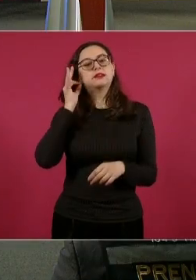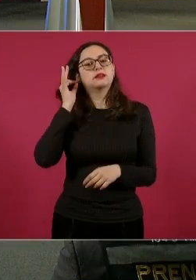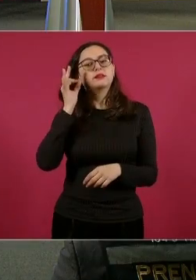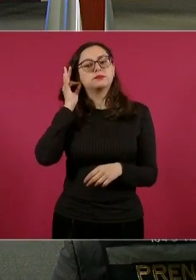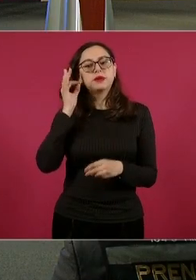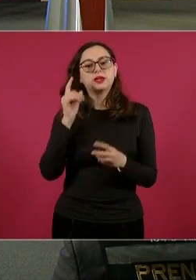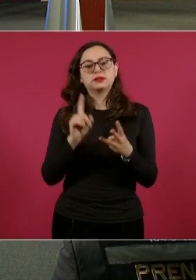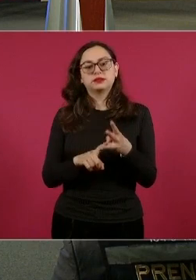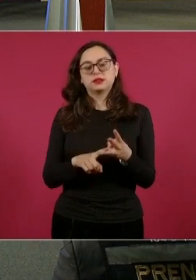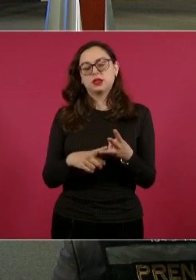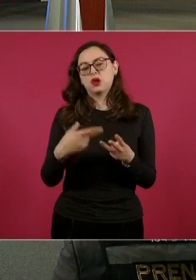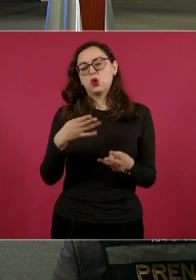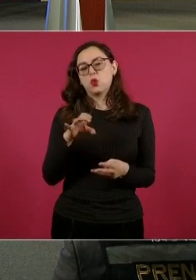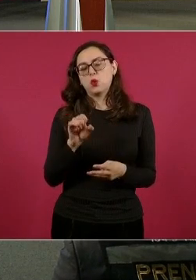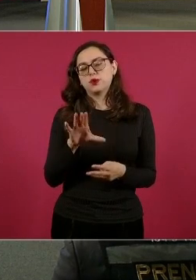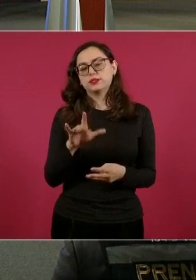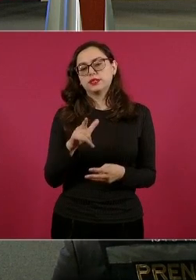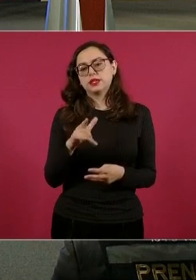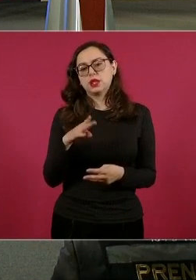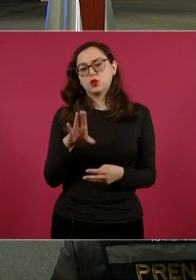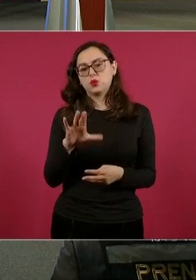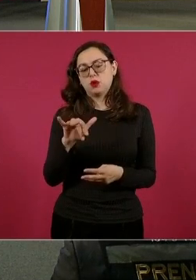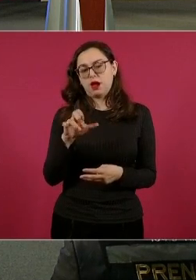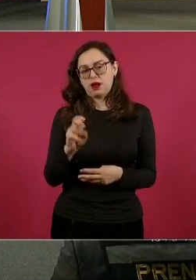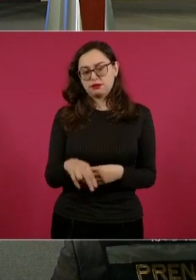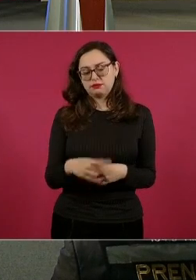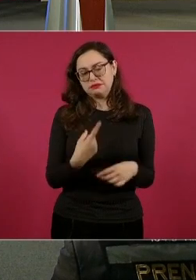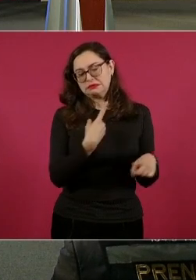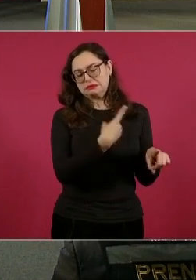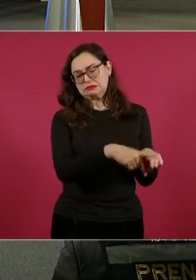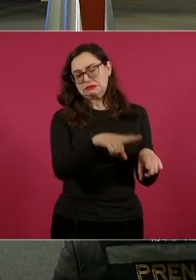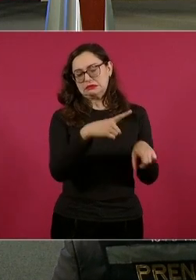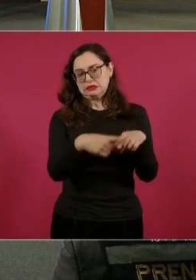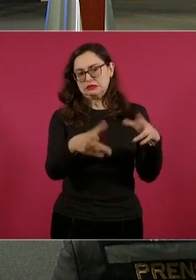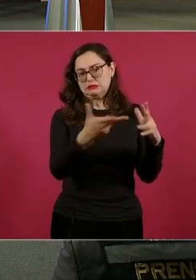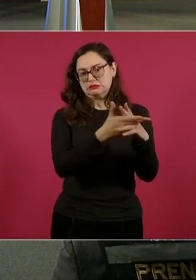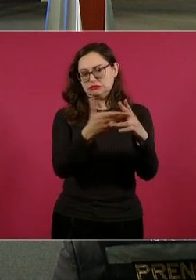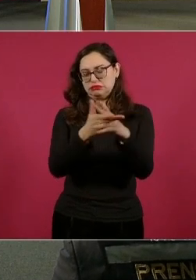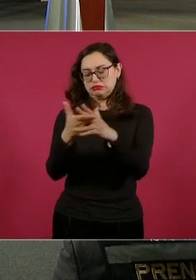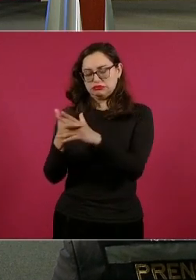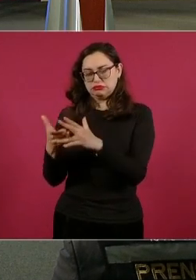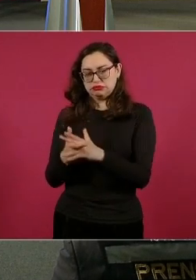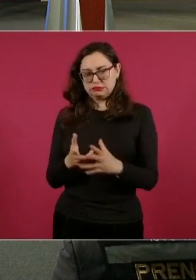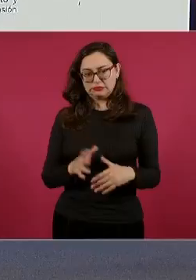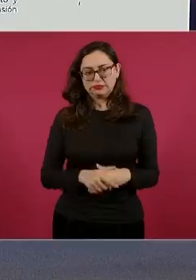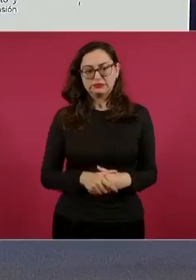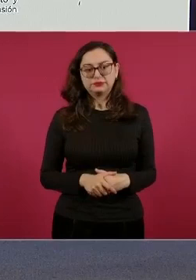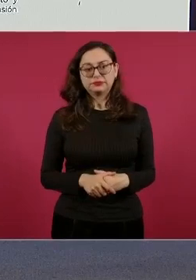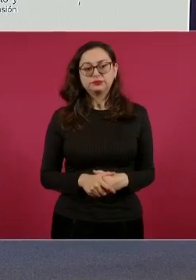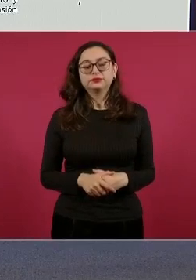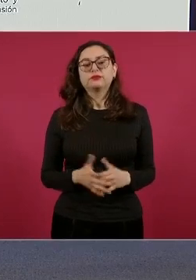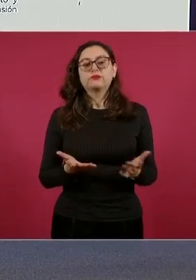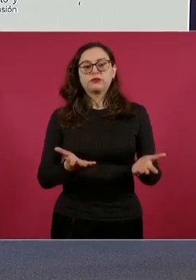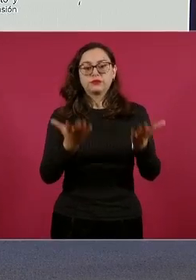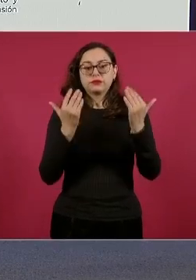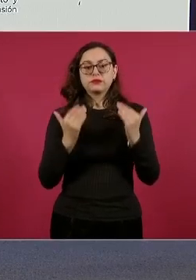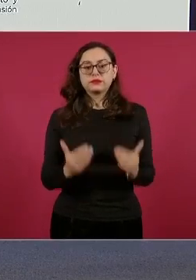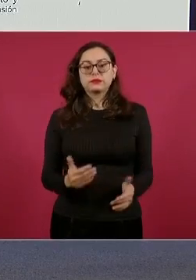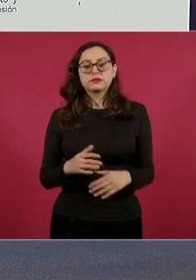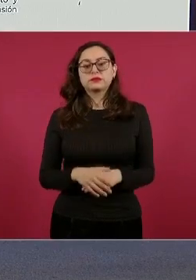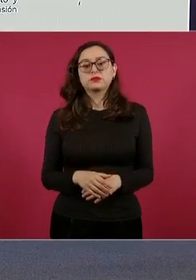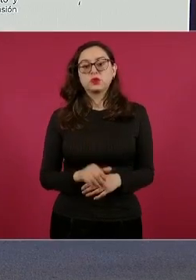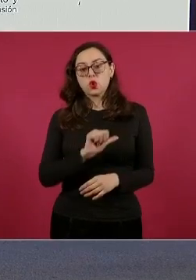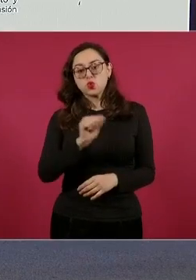Huizquilucan, además relacionados con diversos homicidios y extorsiones. Adelante. Esta otra detención de Jesús